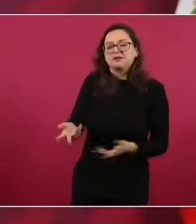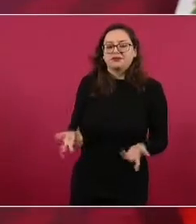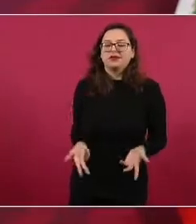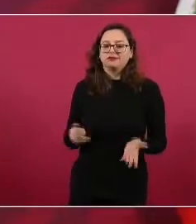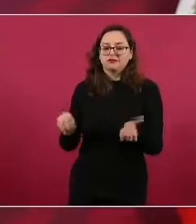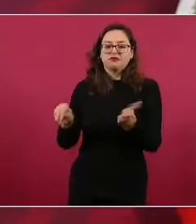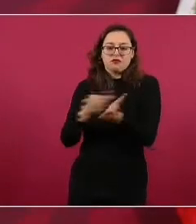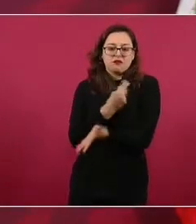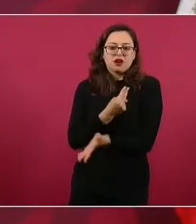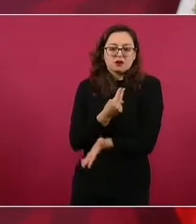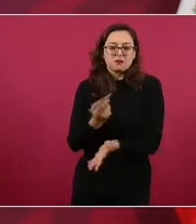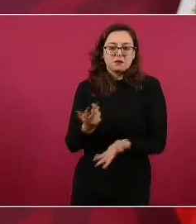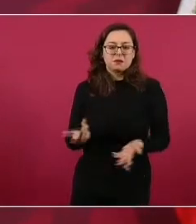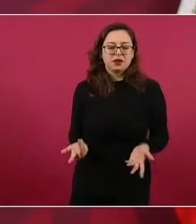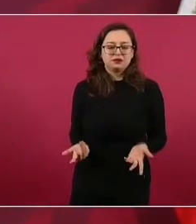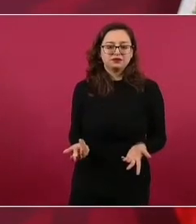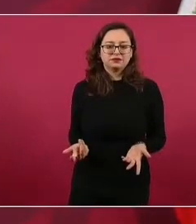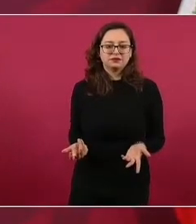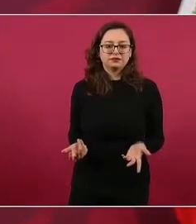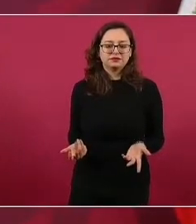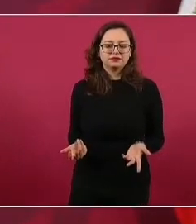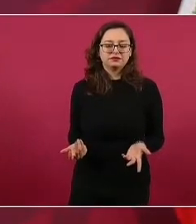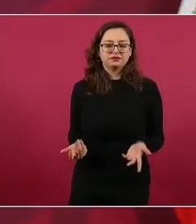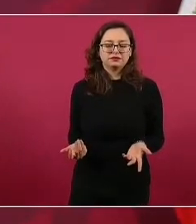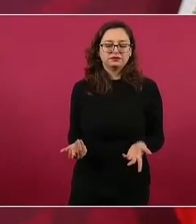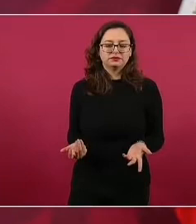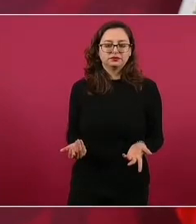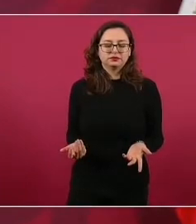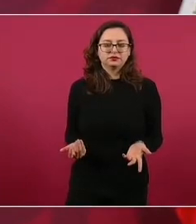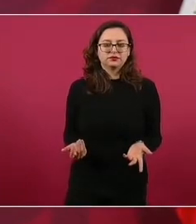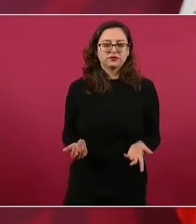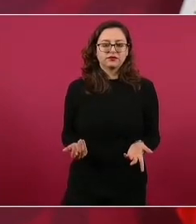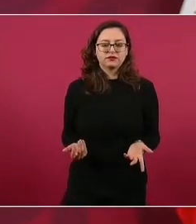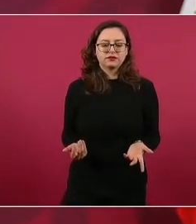el texto.